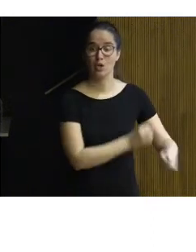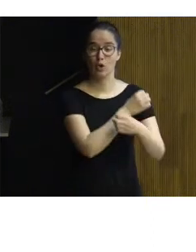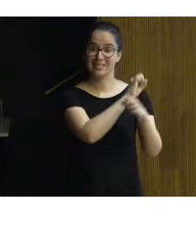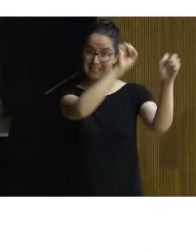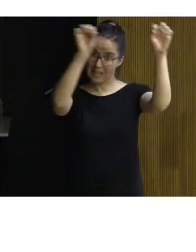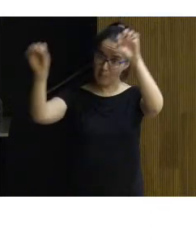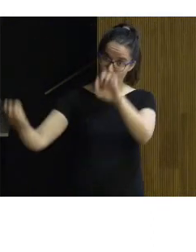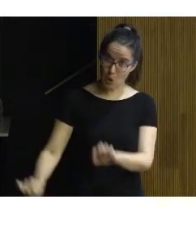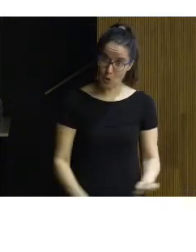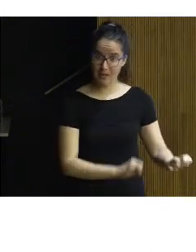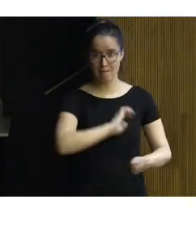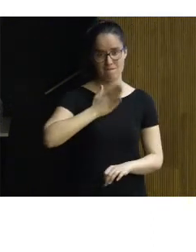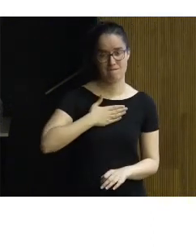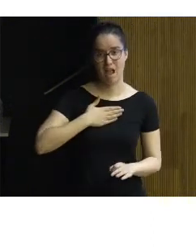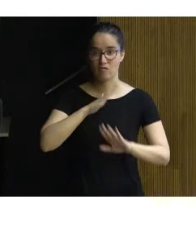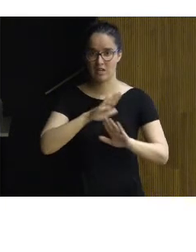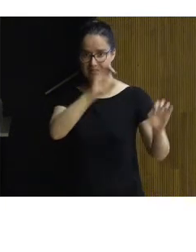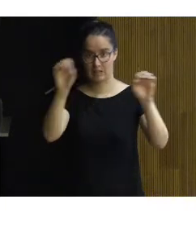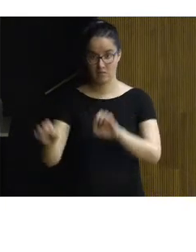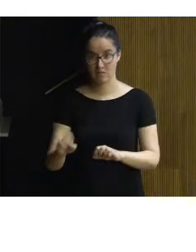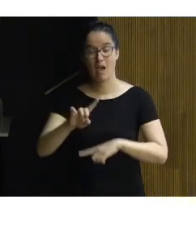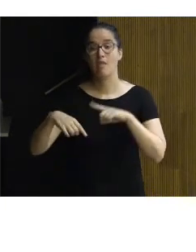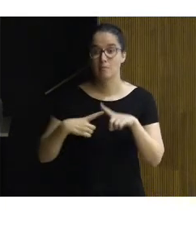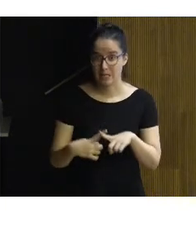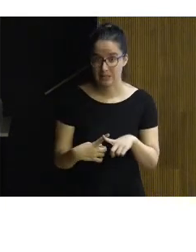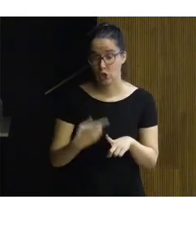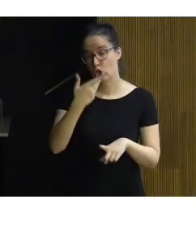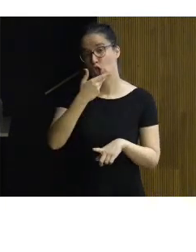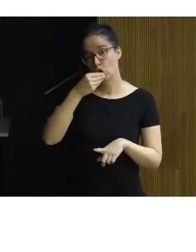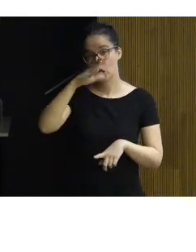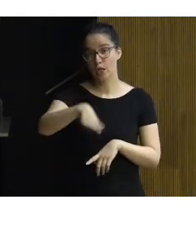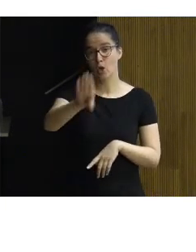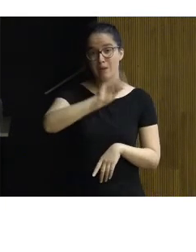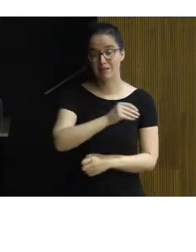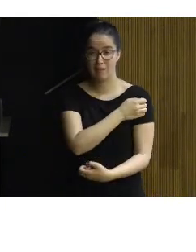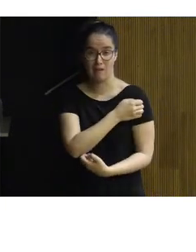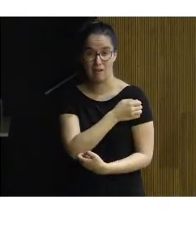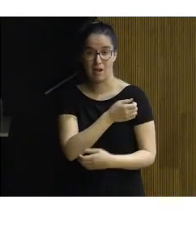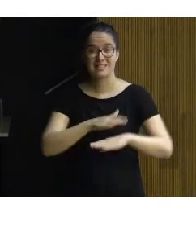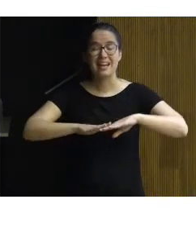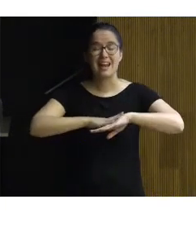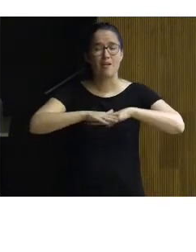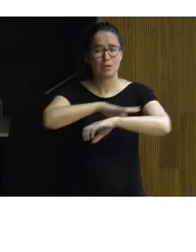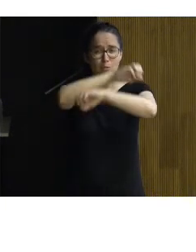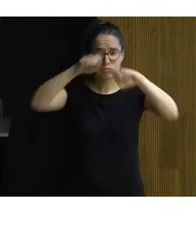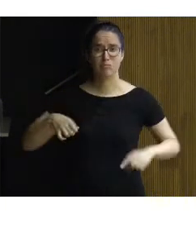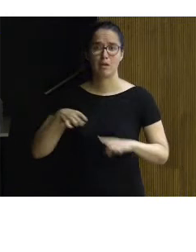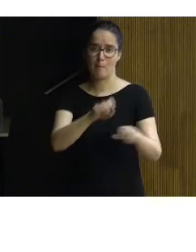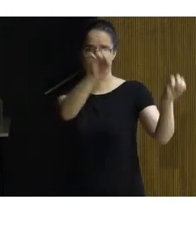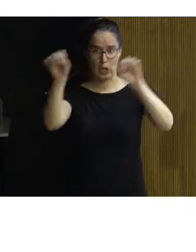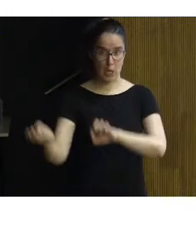considera propio se defiende. Y además, conocer, comprender y querer es la base más firme para proteger.